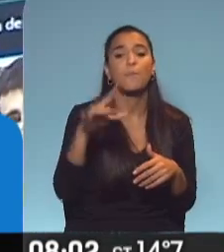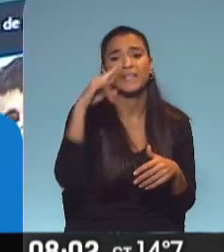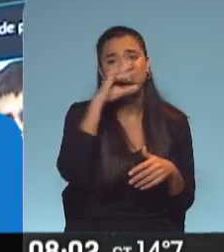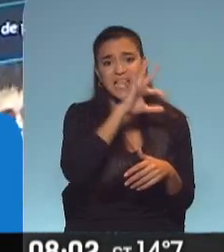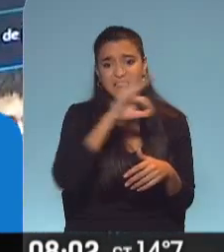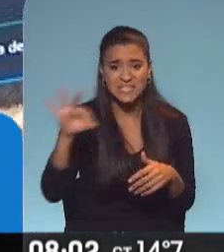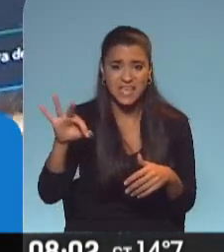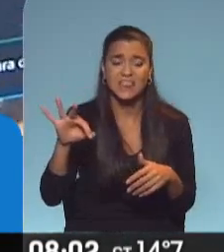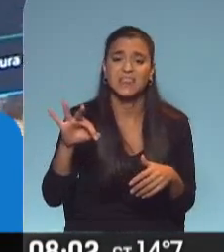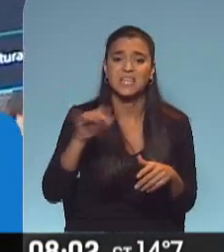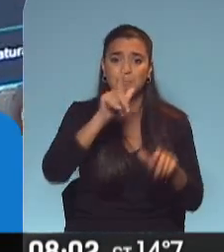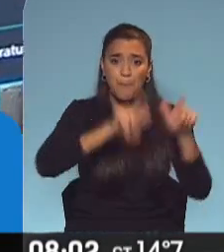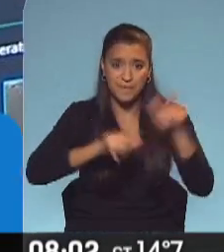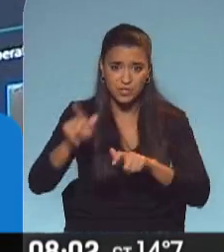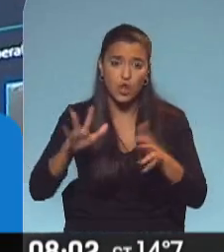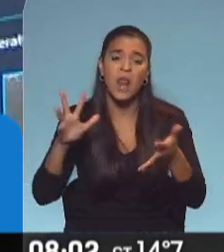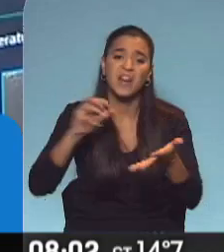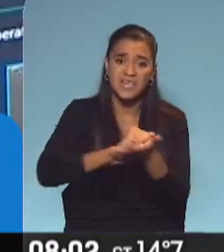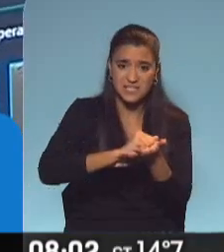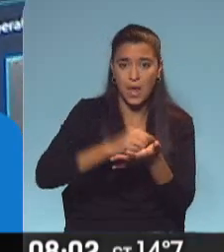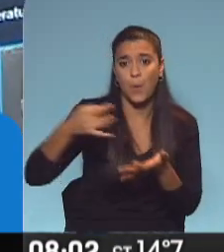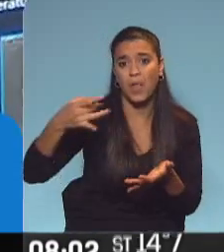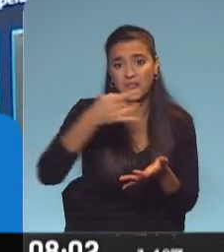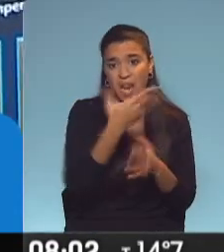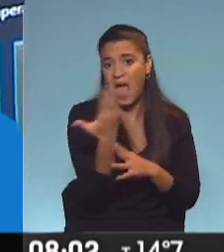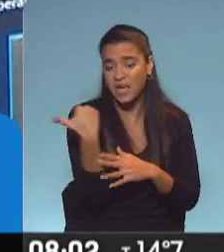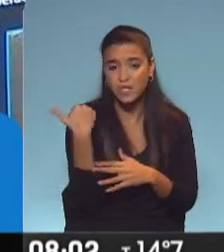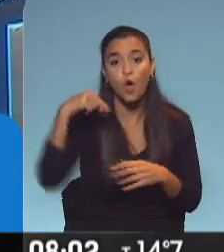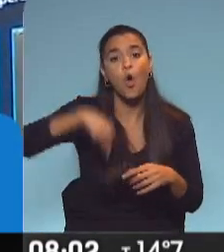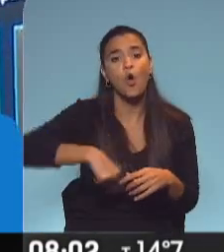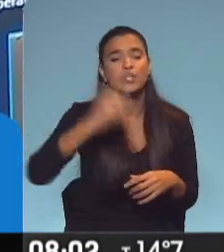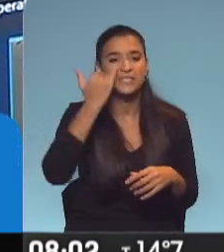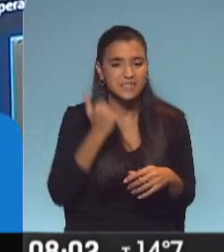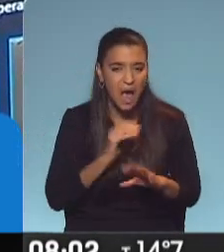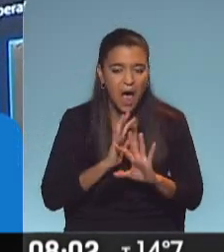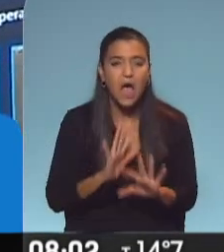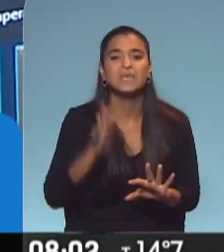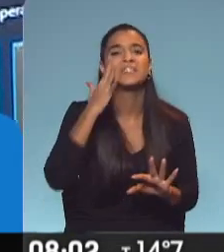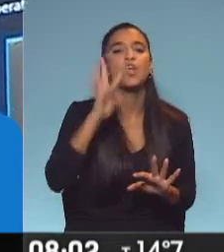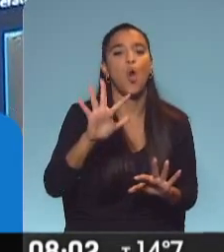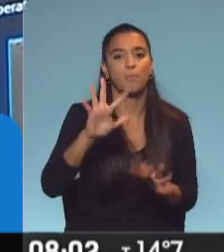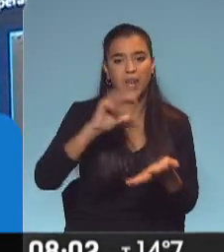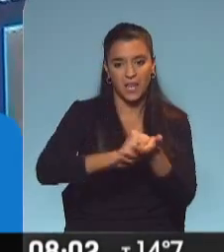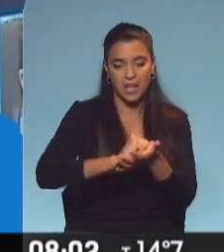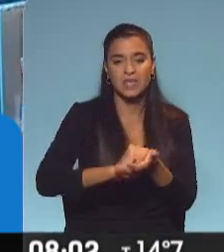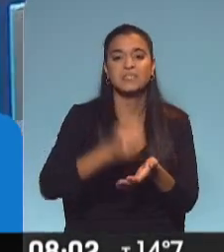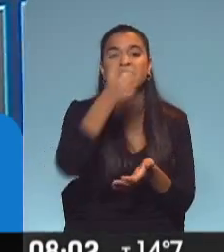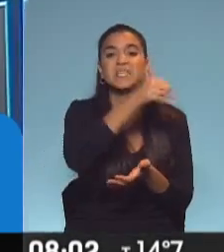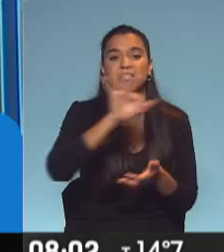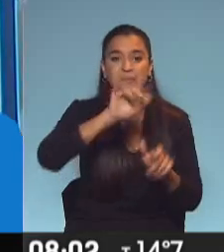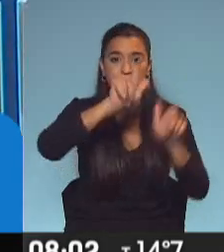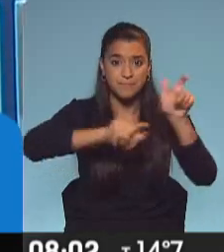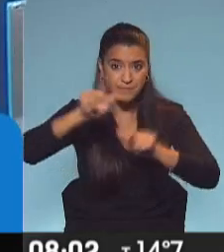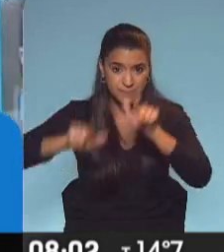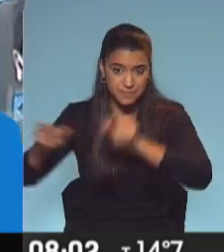personas reservaron su lugar ayer, hoy ya llevan aproximadamente 5.000, recordemos, son 600 personas